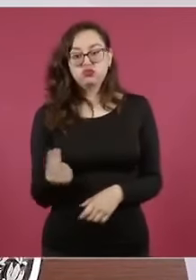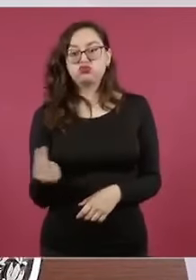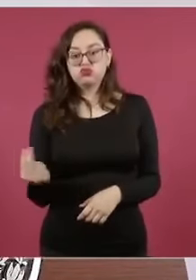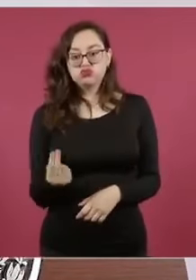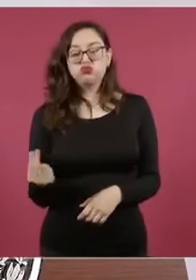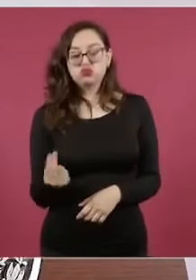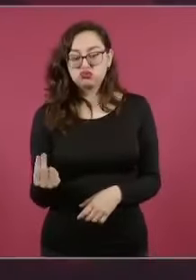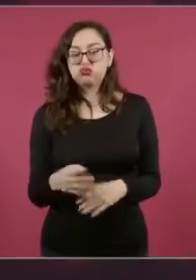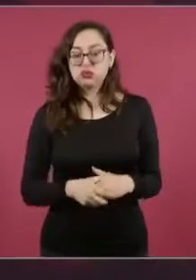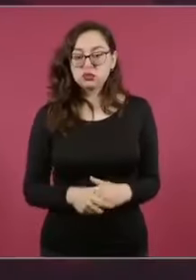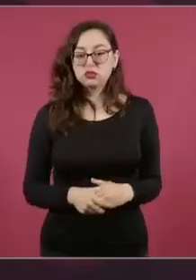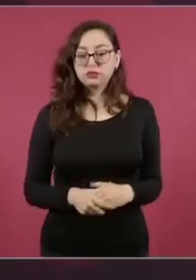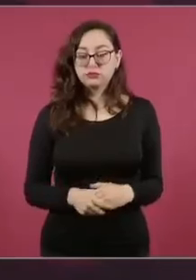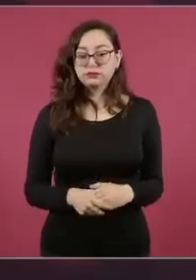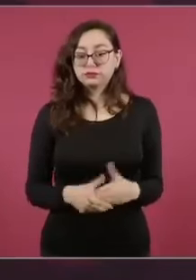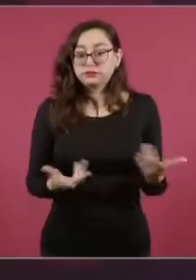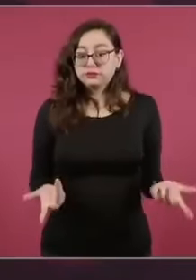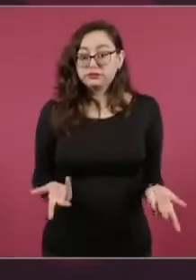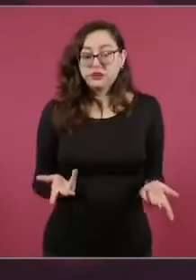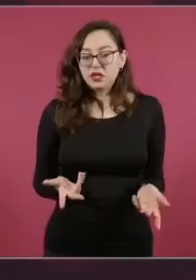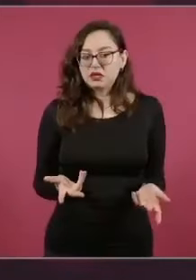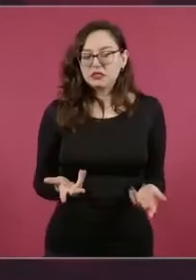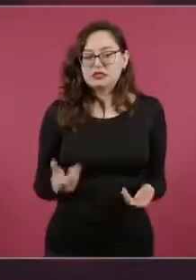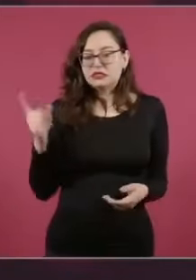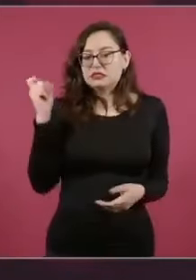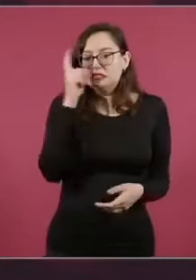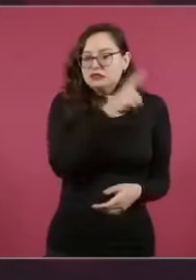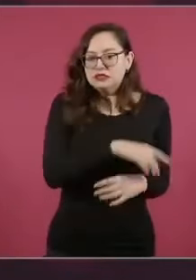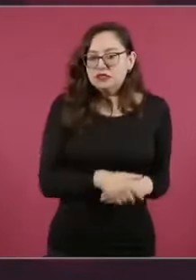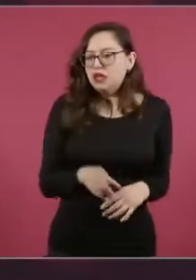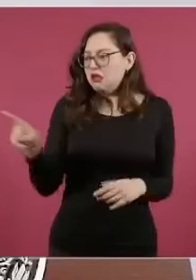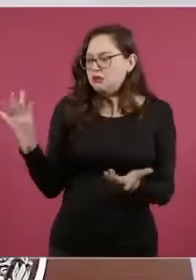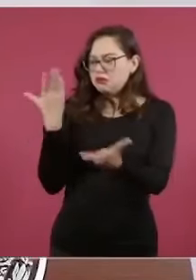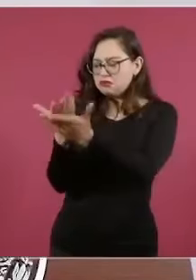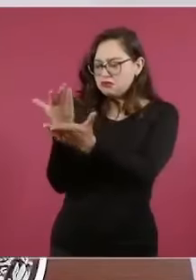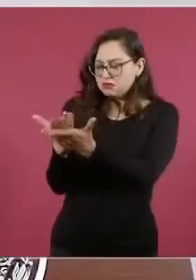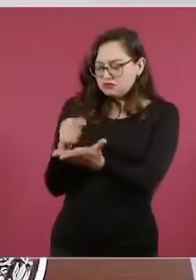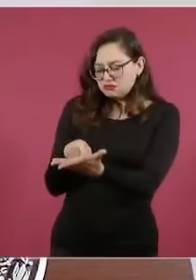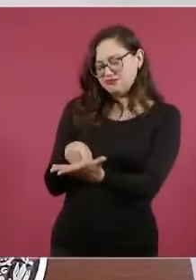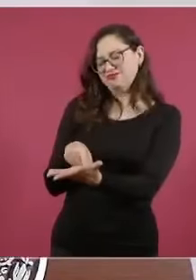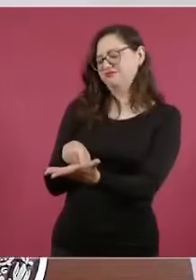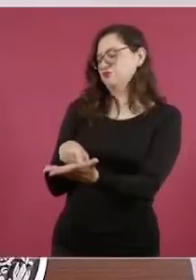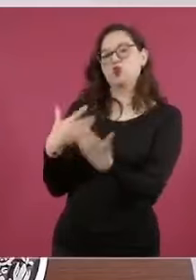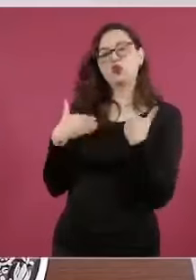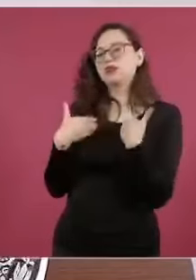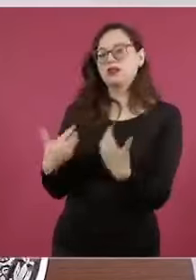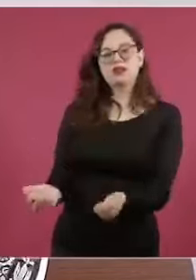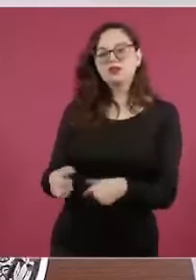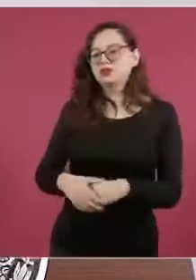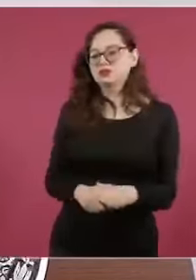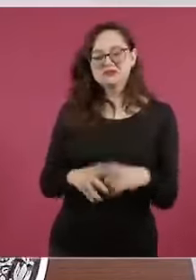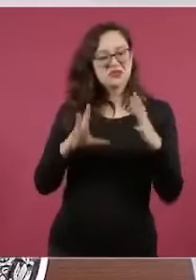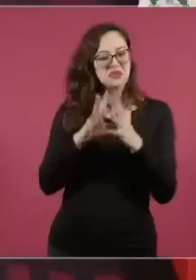porque no es fácil entenderlos qué es lo que quieren en esencia